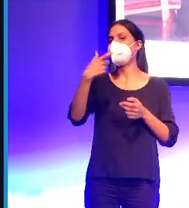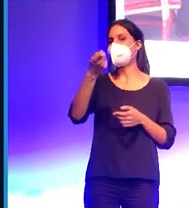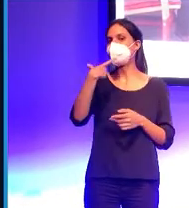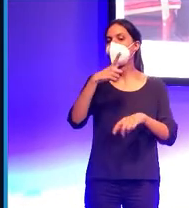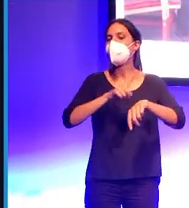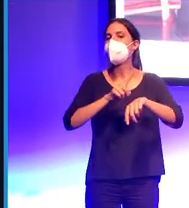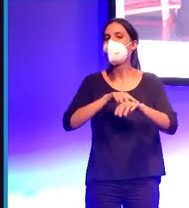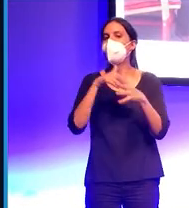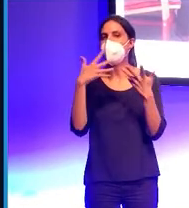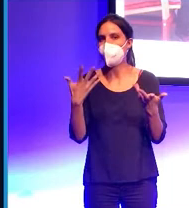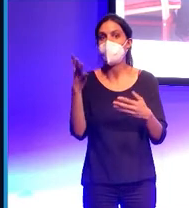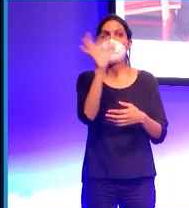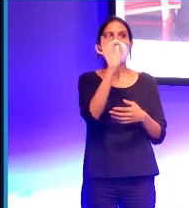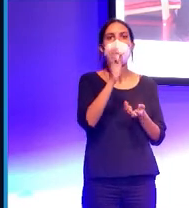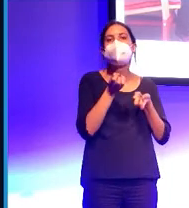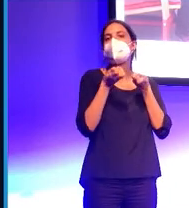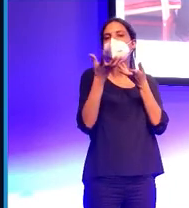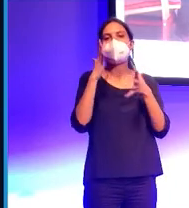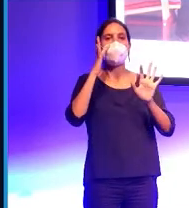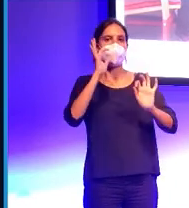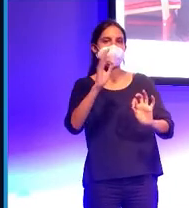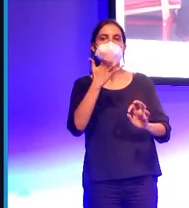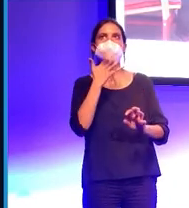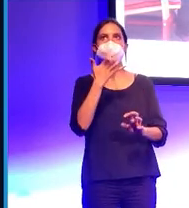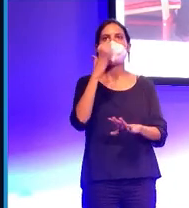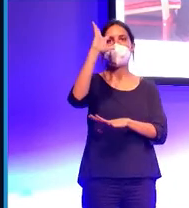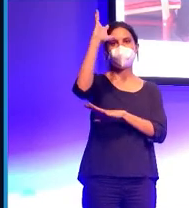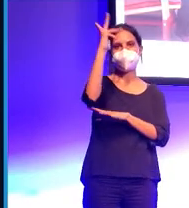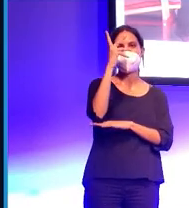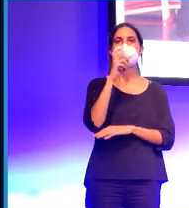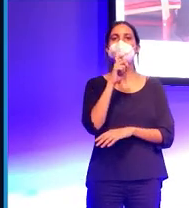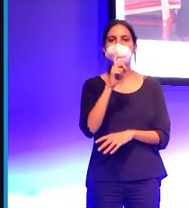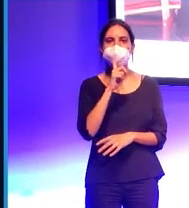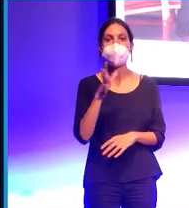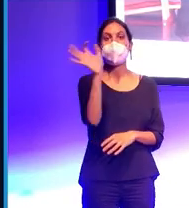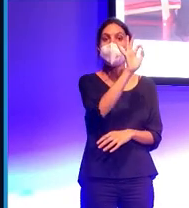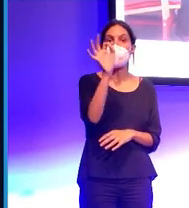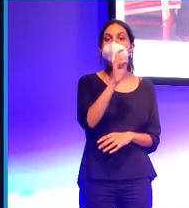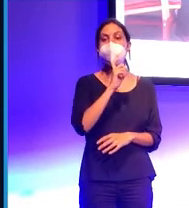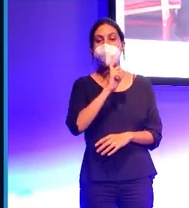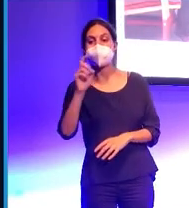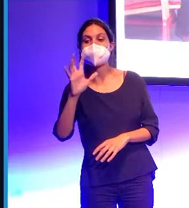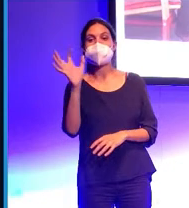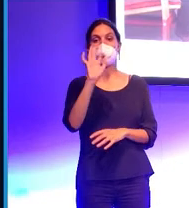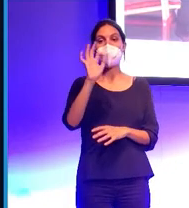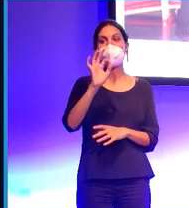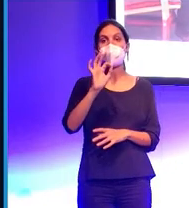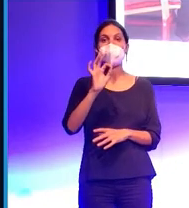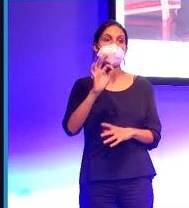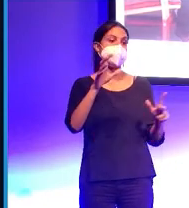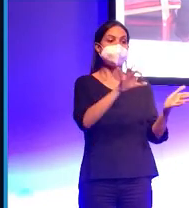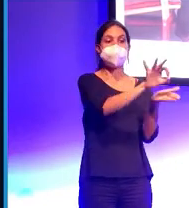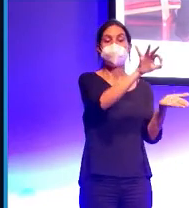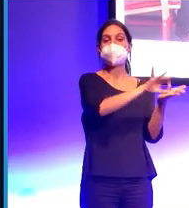facilitar la información concreta, como por ejemplo cuáles son las condiciones meteorológicas, o puede avisar o ayudarla a avisar a los servicios de